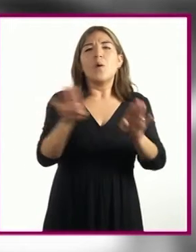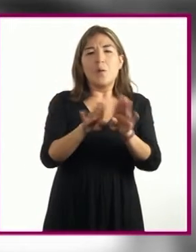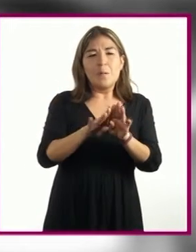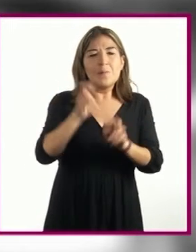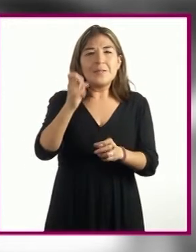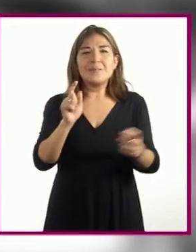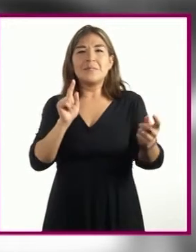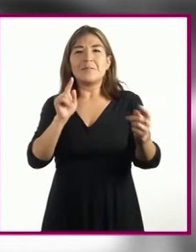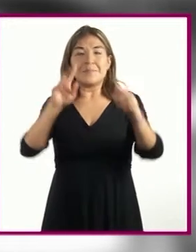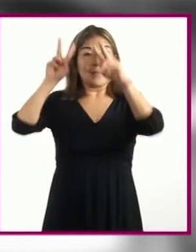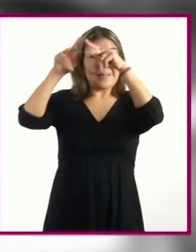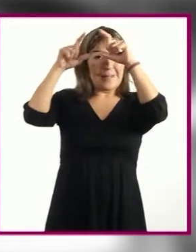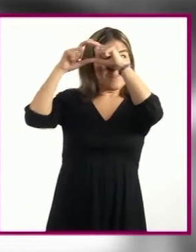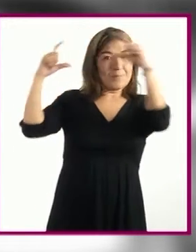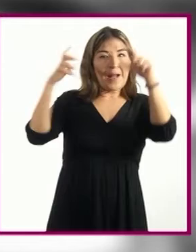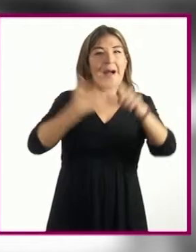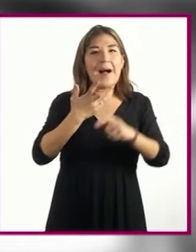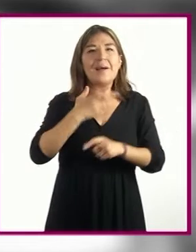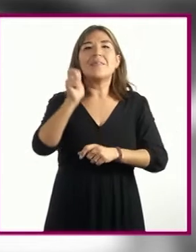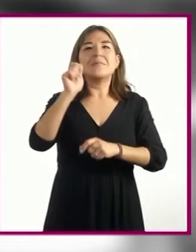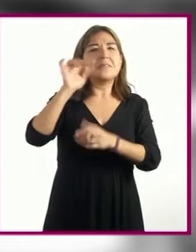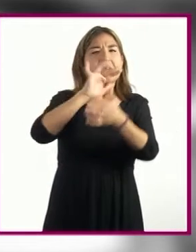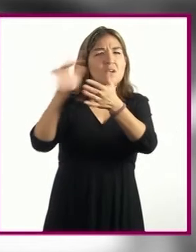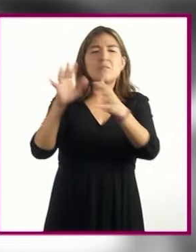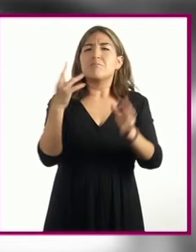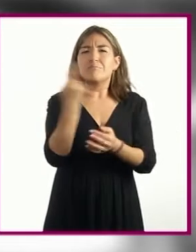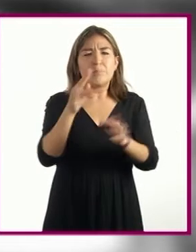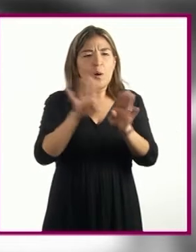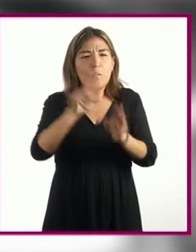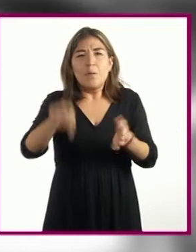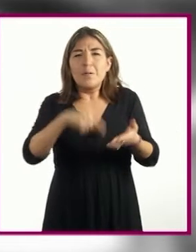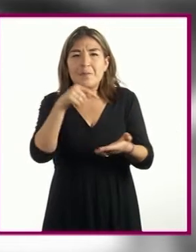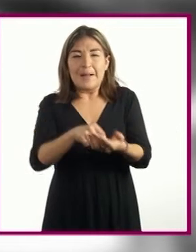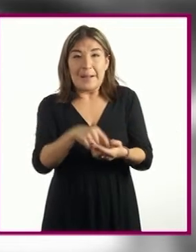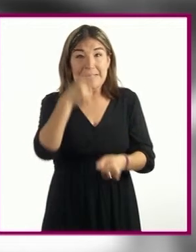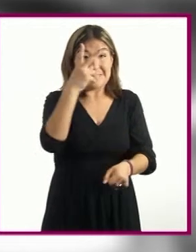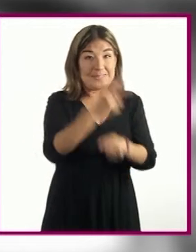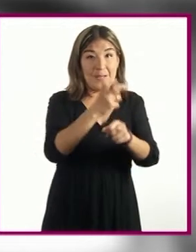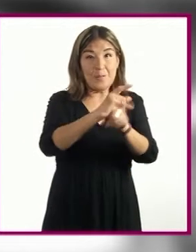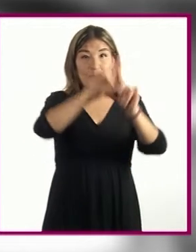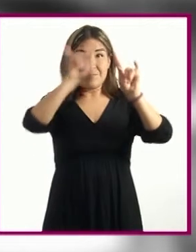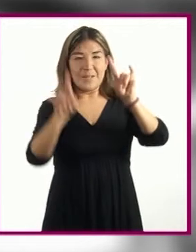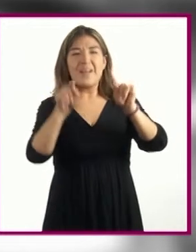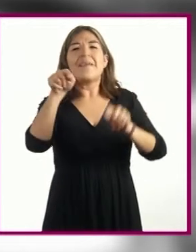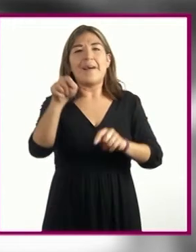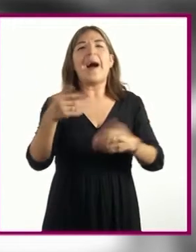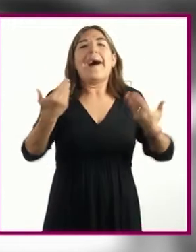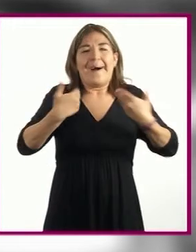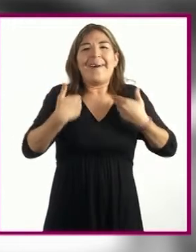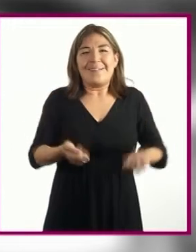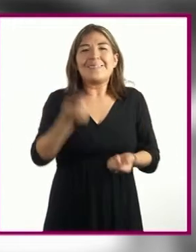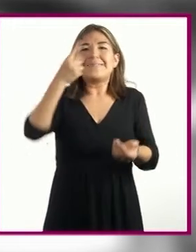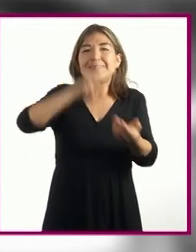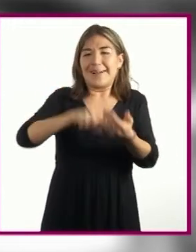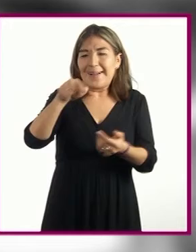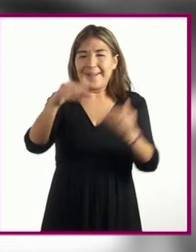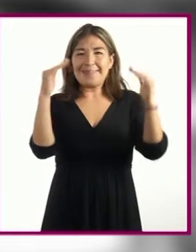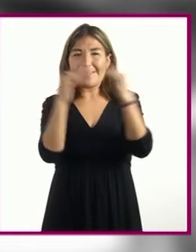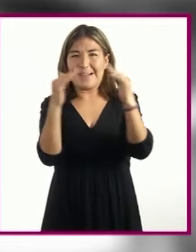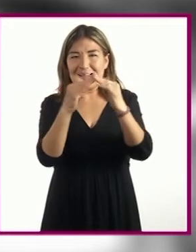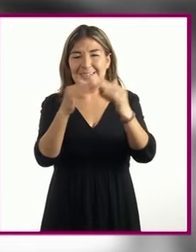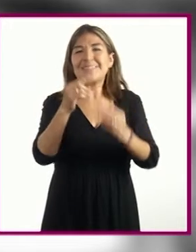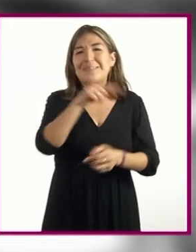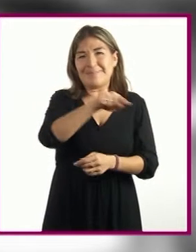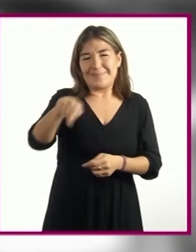acercamiento al personaje, no es necesario el espacio, pues en la segunda viñeta se entiende que en ella está dentro de la casa de los